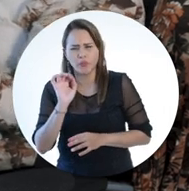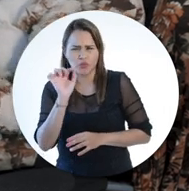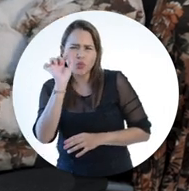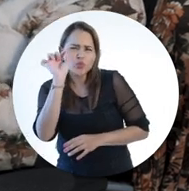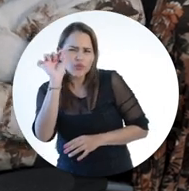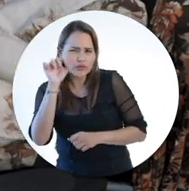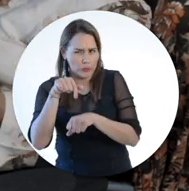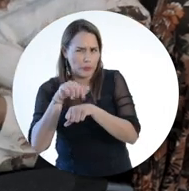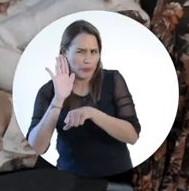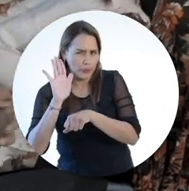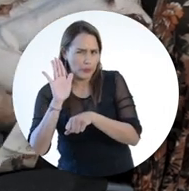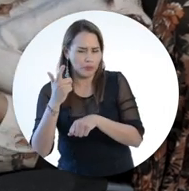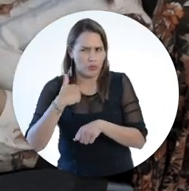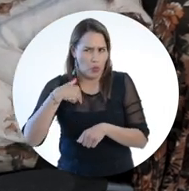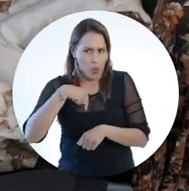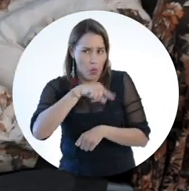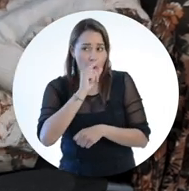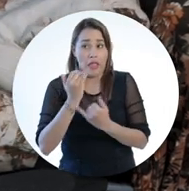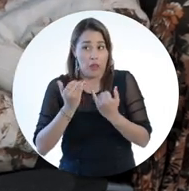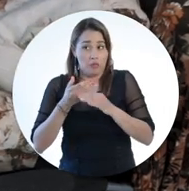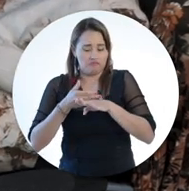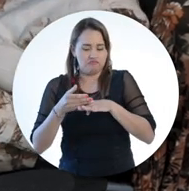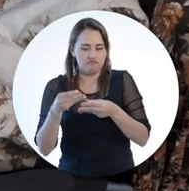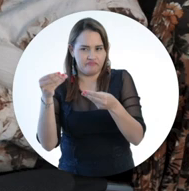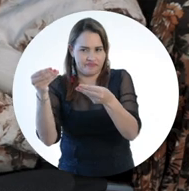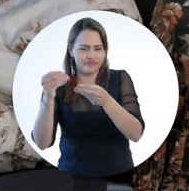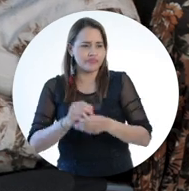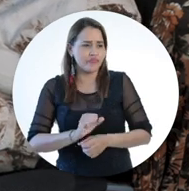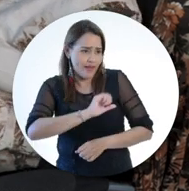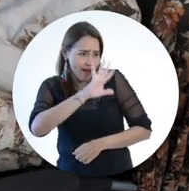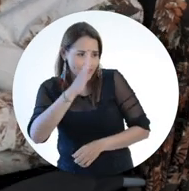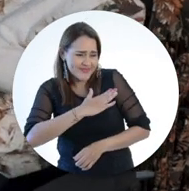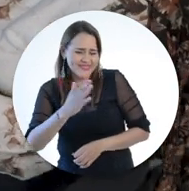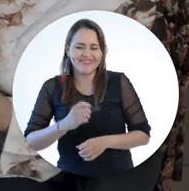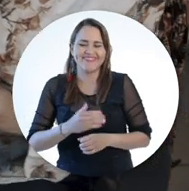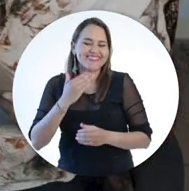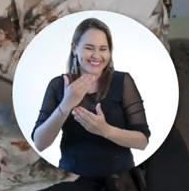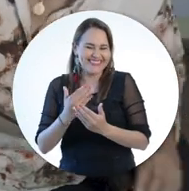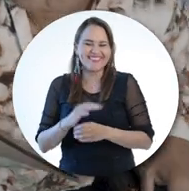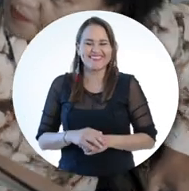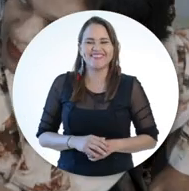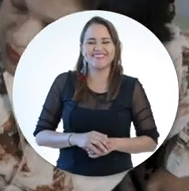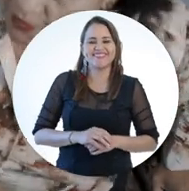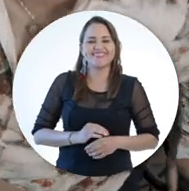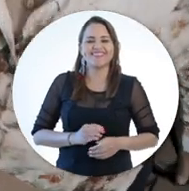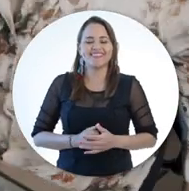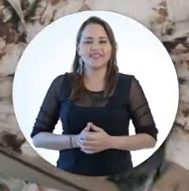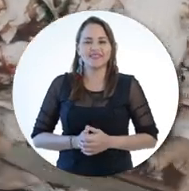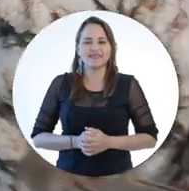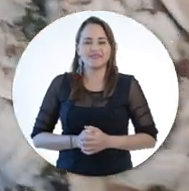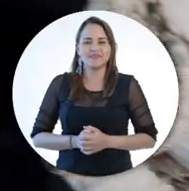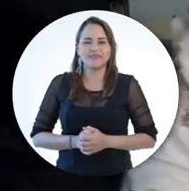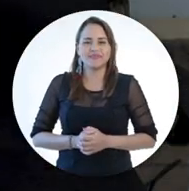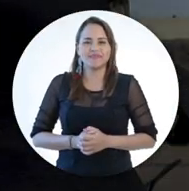Señor Eduardo, me regala un momento Dentro de un rato le entregamos los documentos Claro que sí Sí señor Muchas gracias Bueno, a la orden